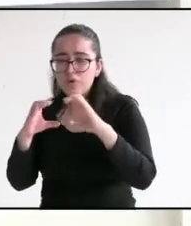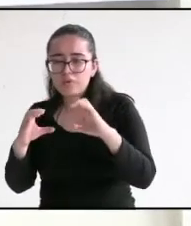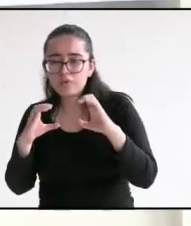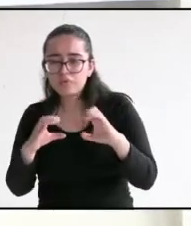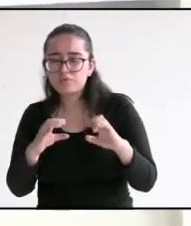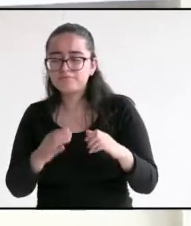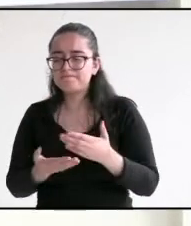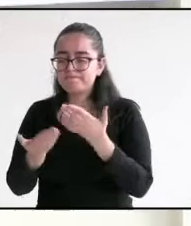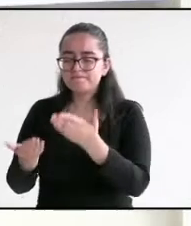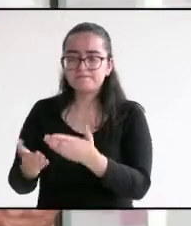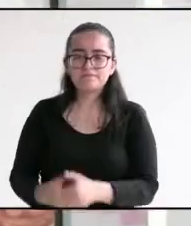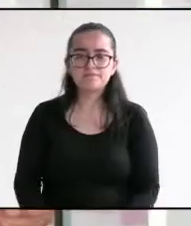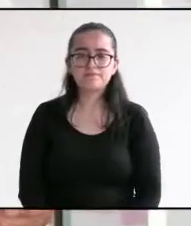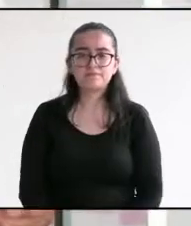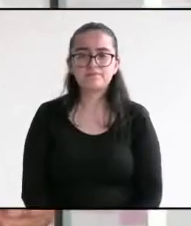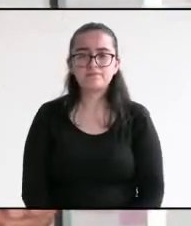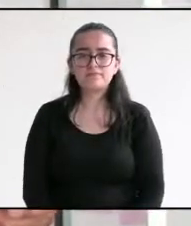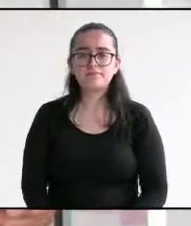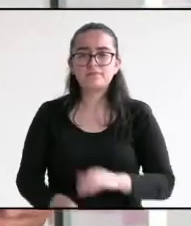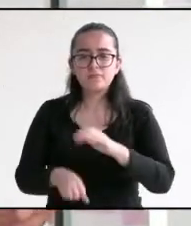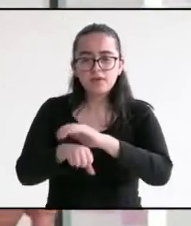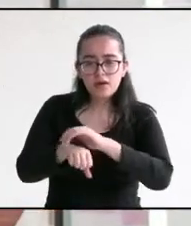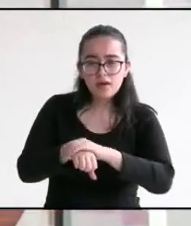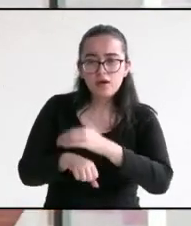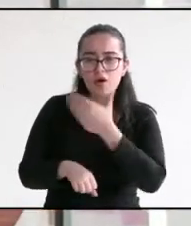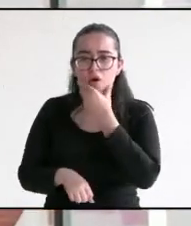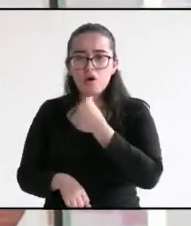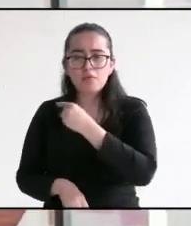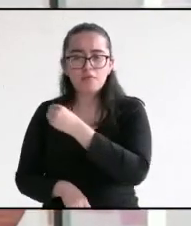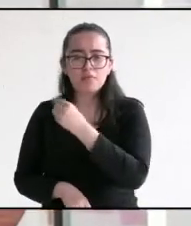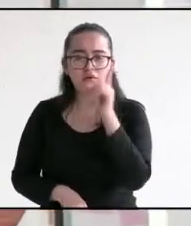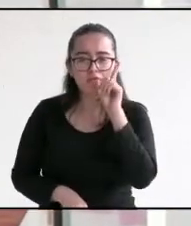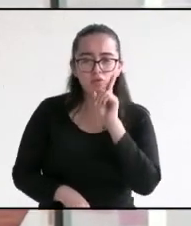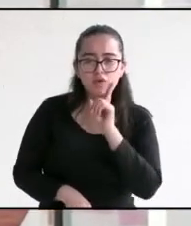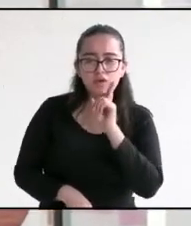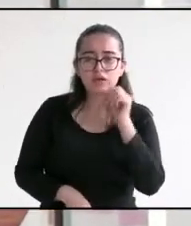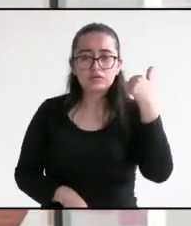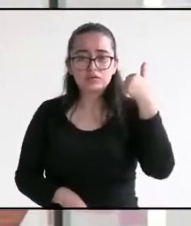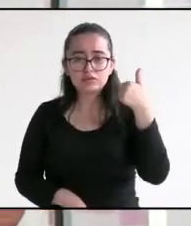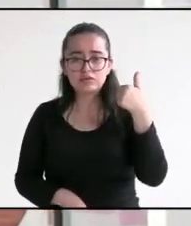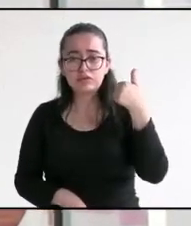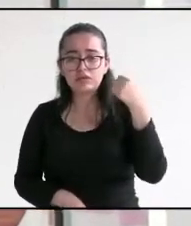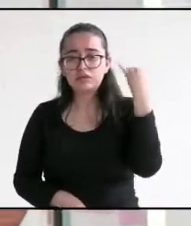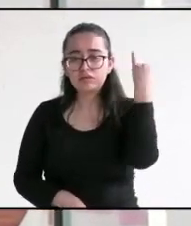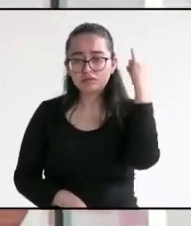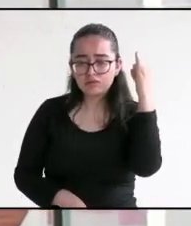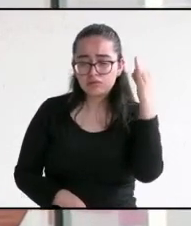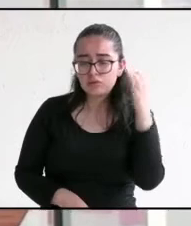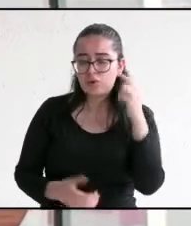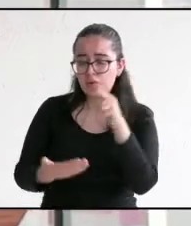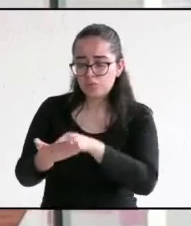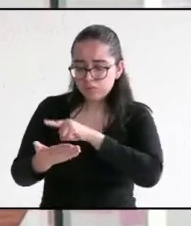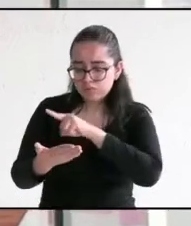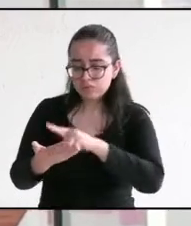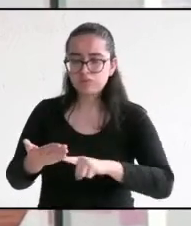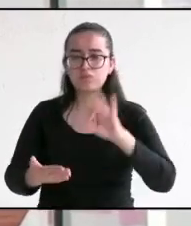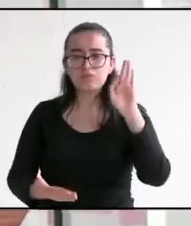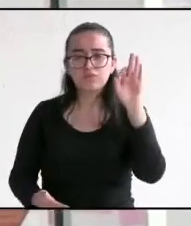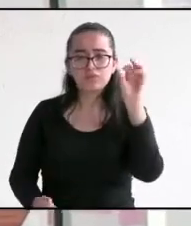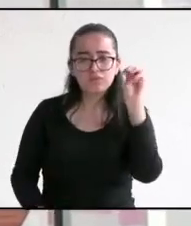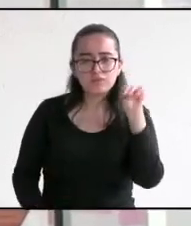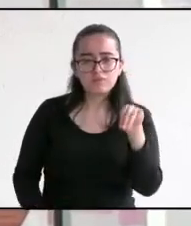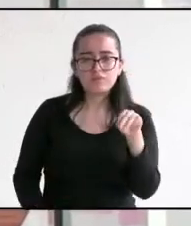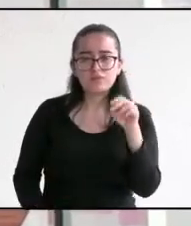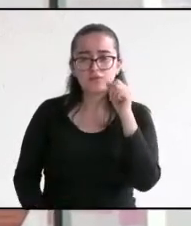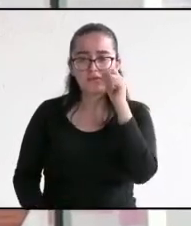Adelante, candidato. Amigos y amigas, este 6 de junio tienen que votar por Fuerza por México porque un